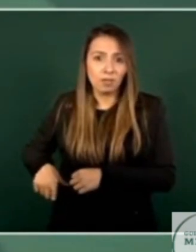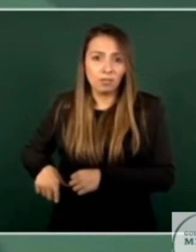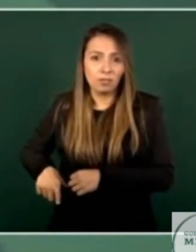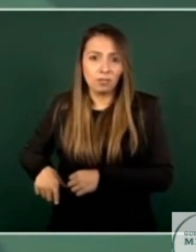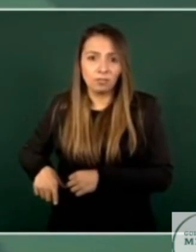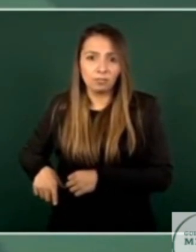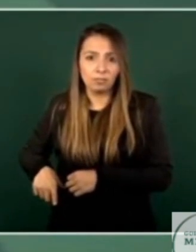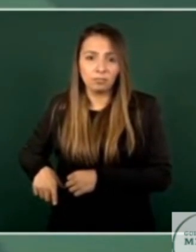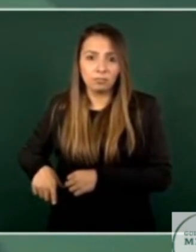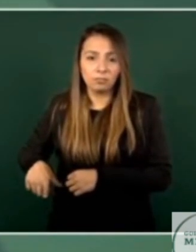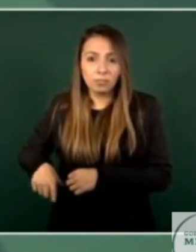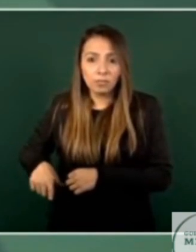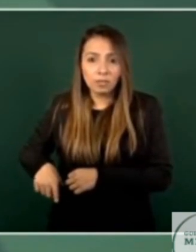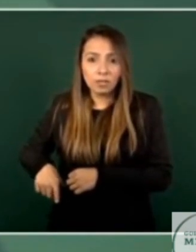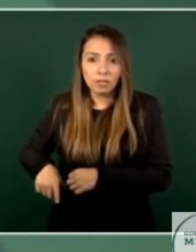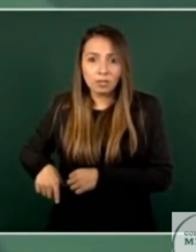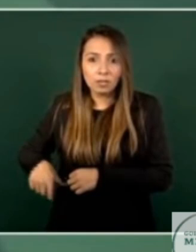no es